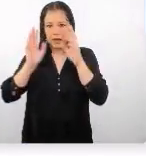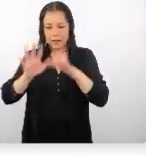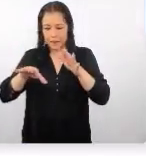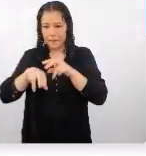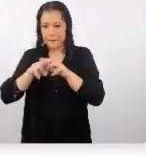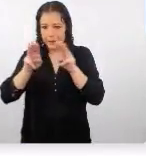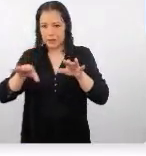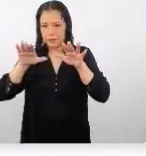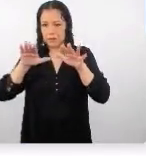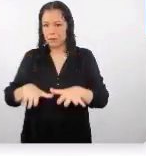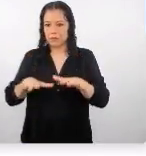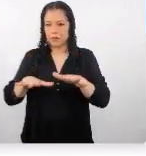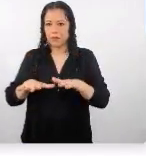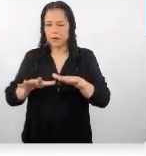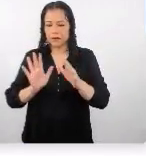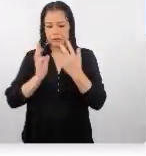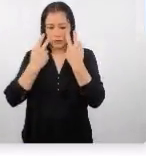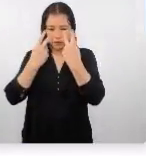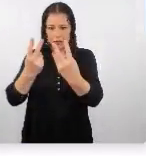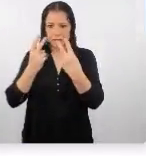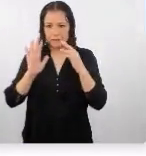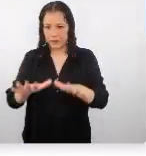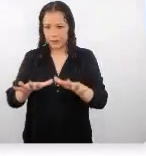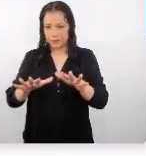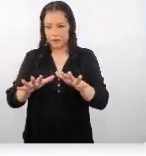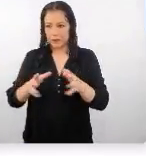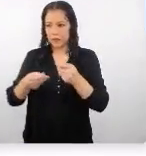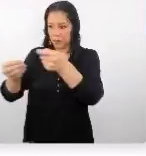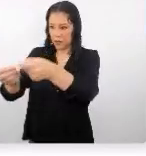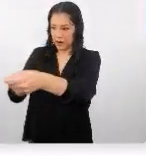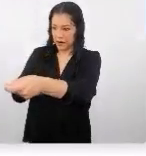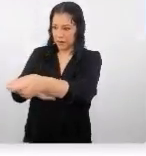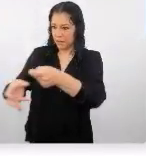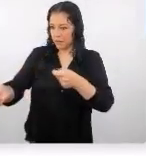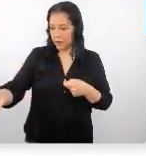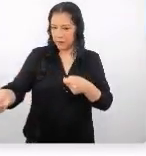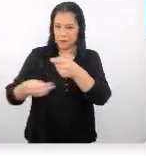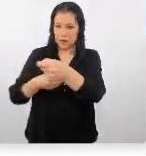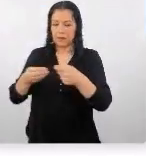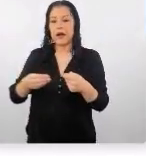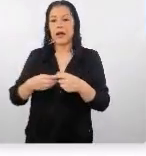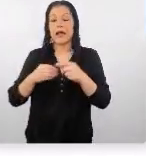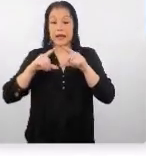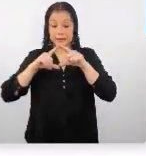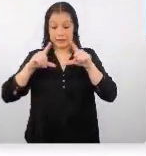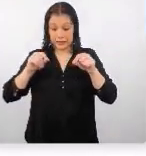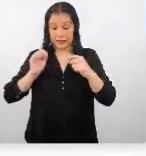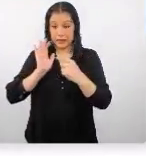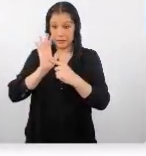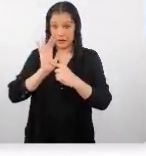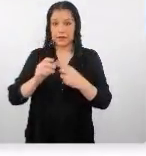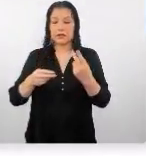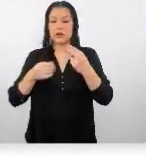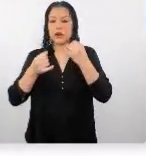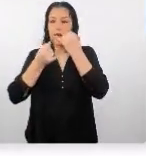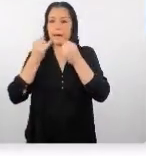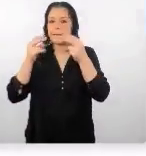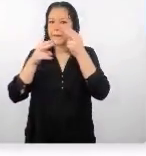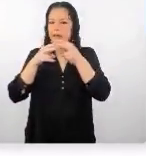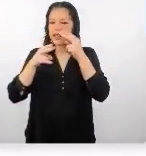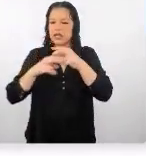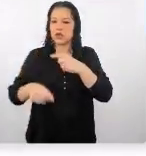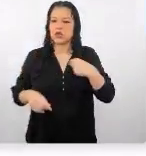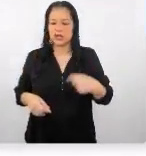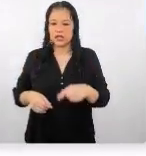mesa frente a uno ¿no? ahora los apellidos en las tarjetas vamos a ver que los apellidos chinos se